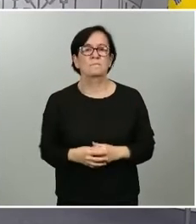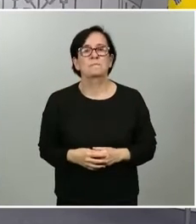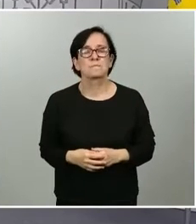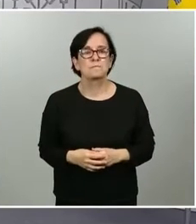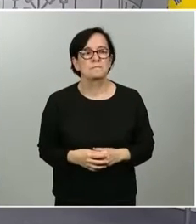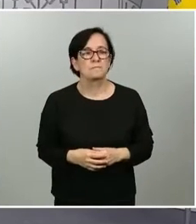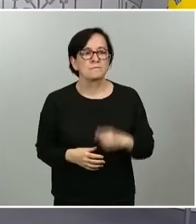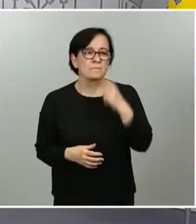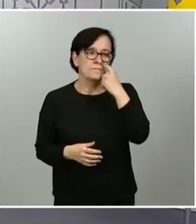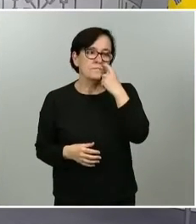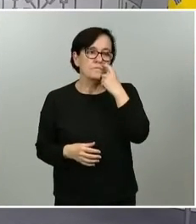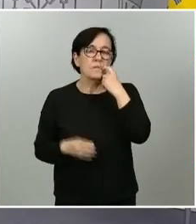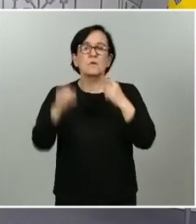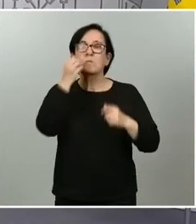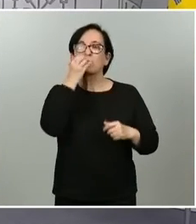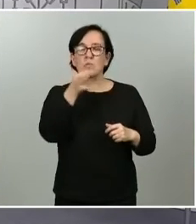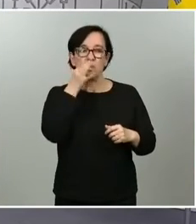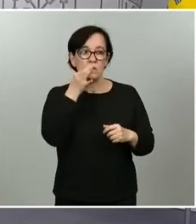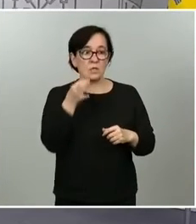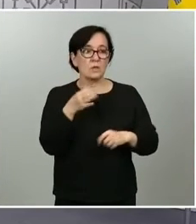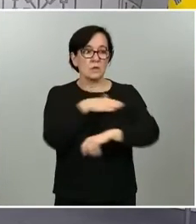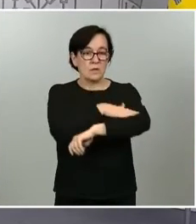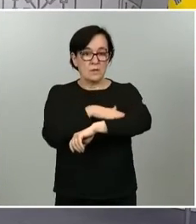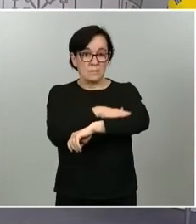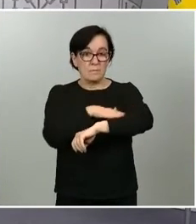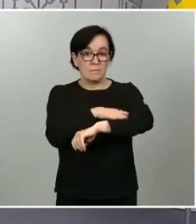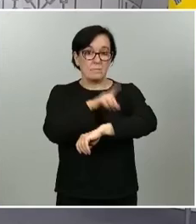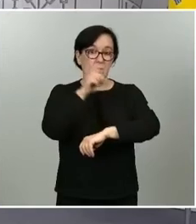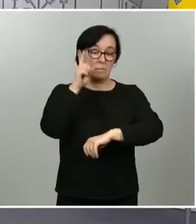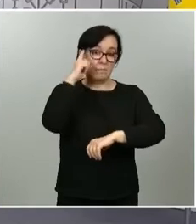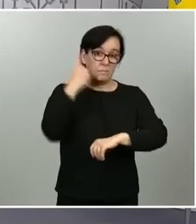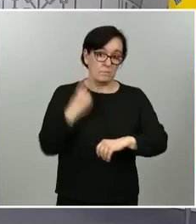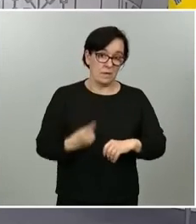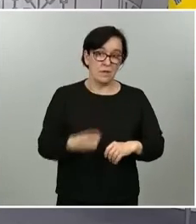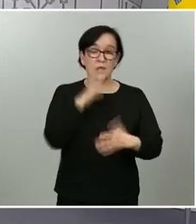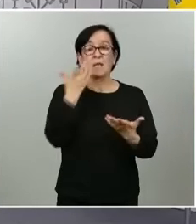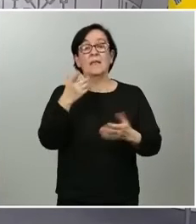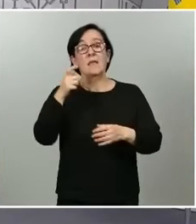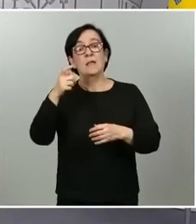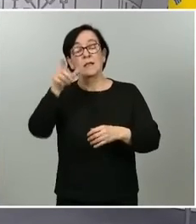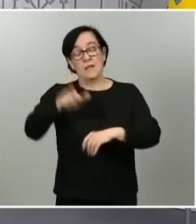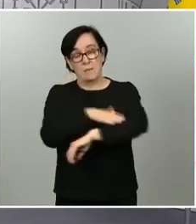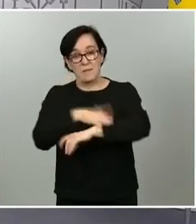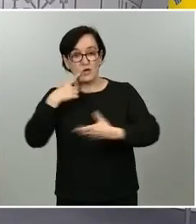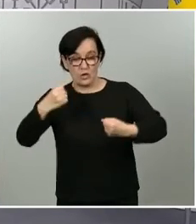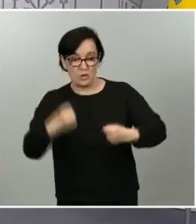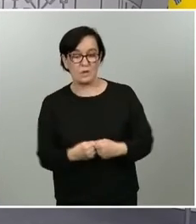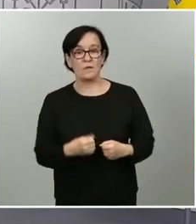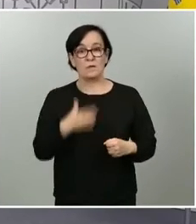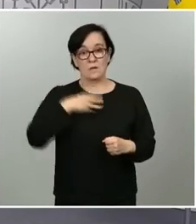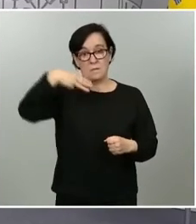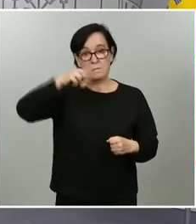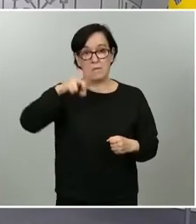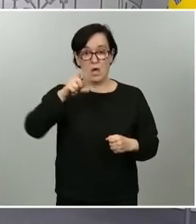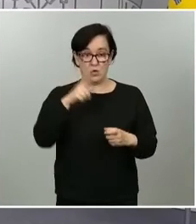Hola buenas tardes Ministra María Jesús Montero y Ministro Salvador Illa Manuel Méndez de la Buena Onda Radio